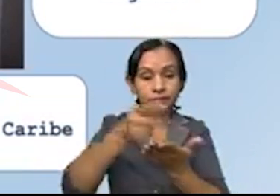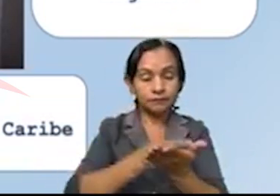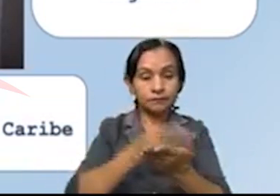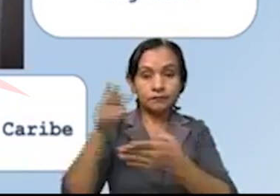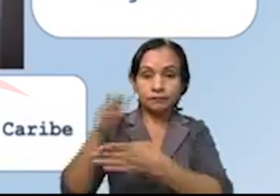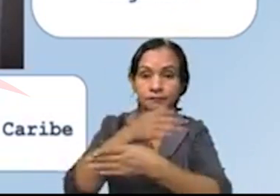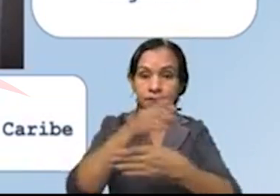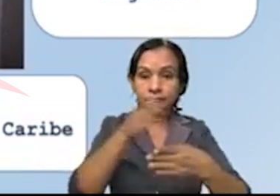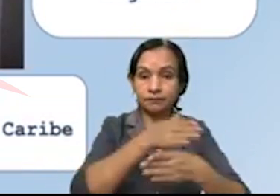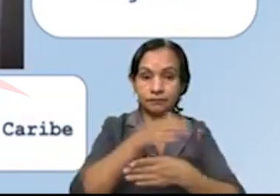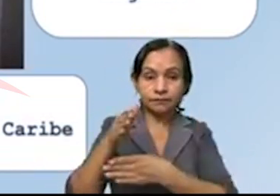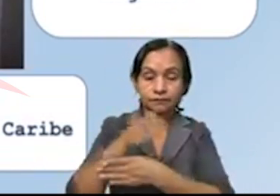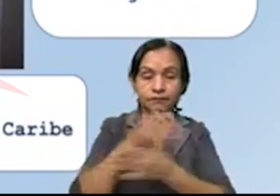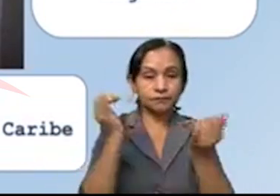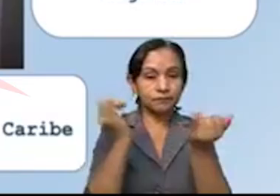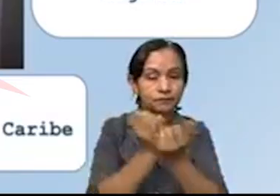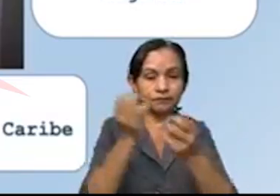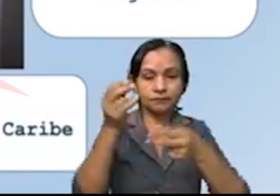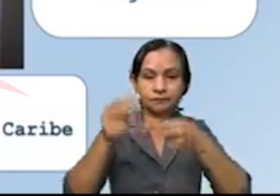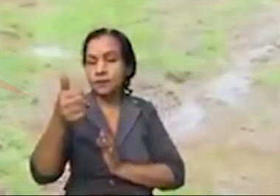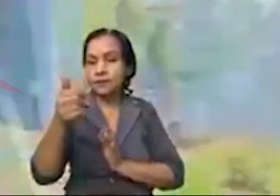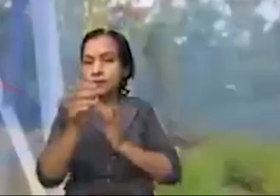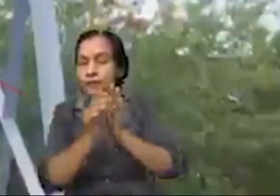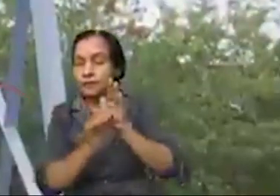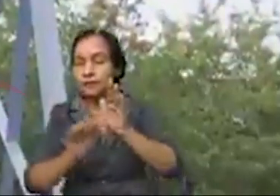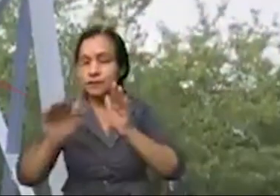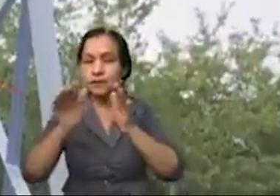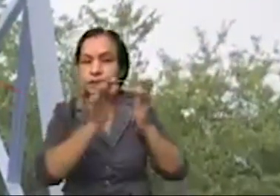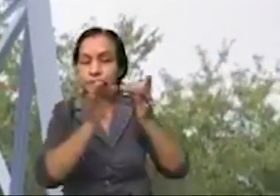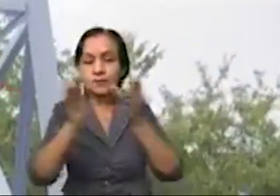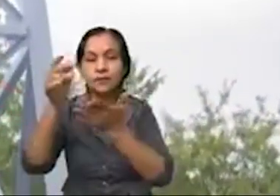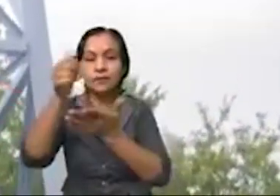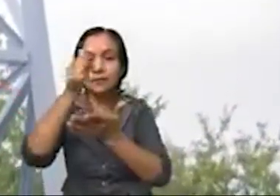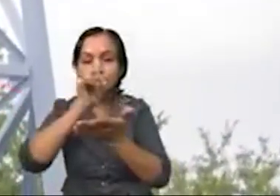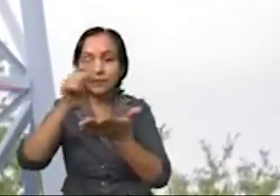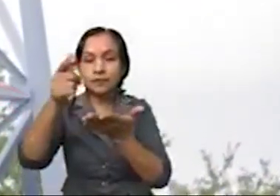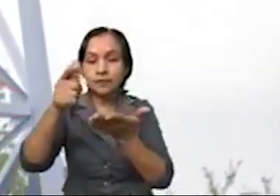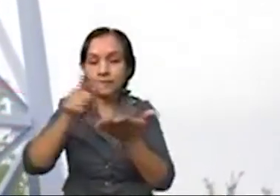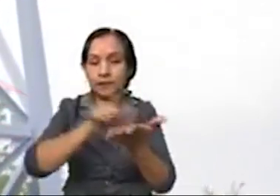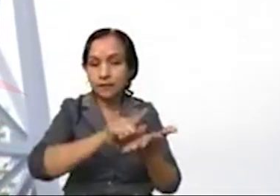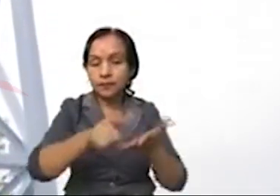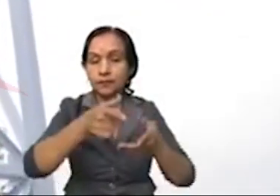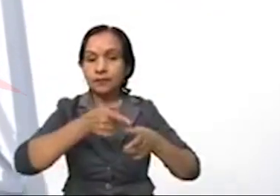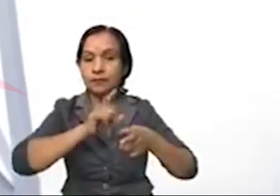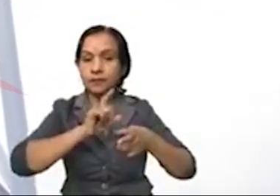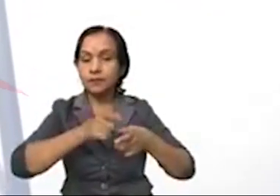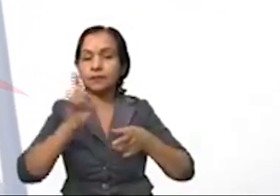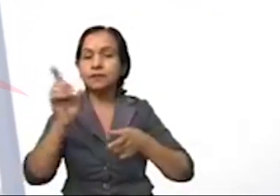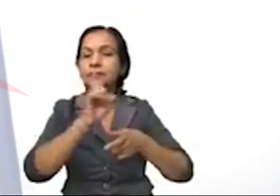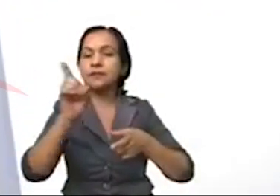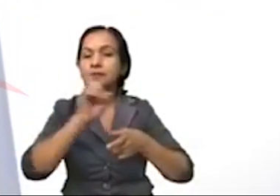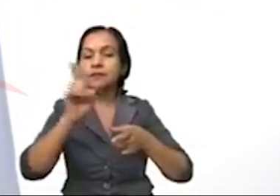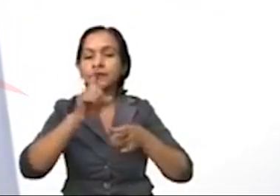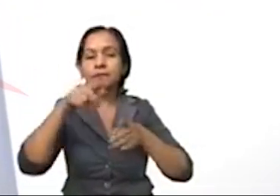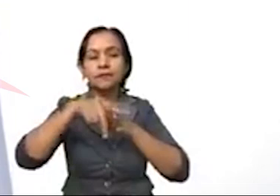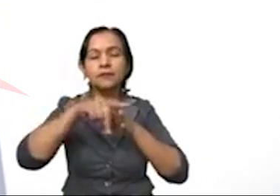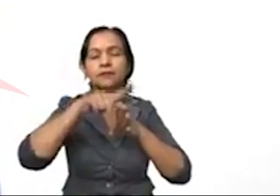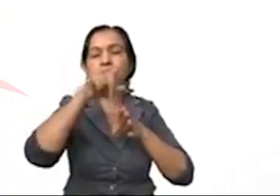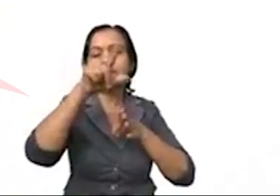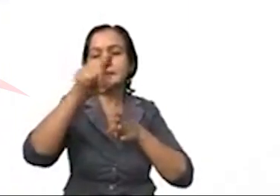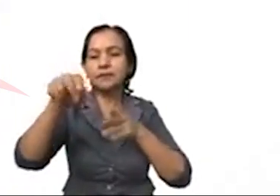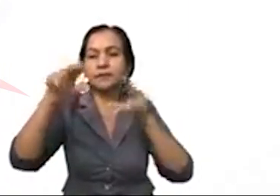en igual número de comunidades. Esperan poder terminar de ejecutar estos proyectos para los inicios del